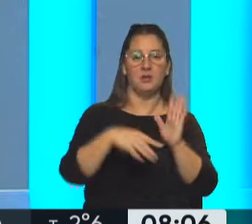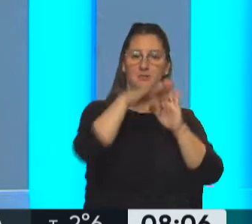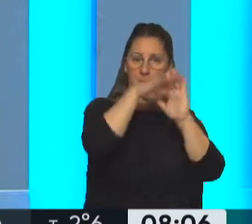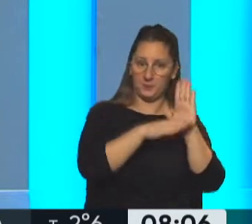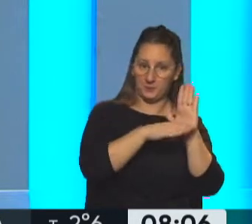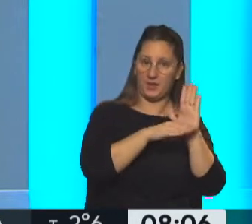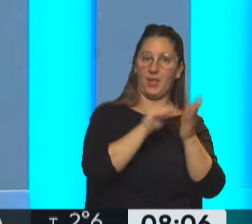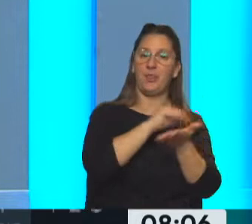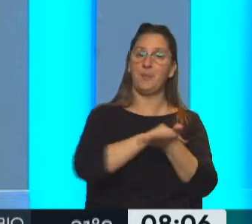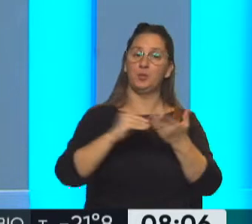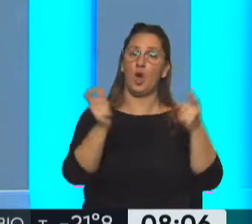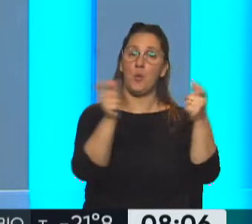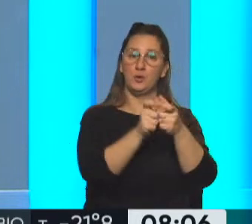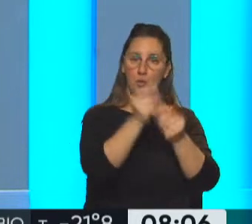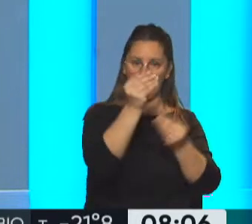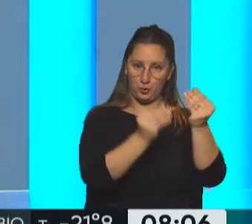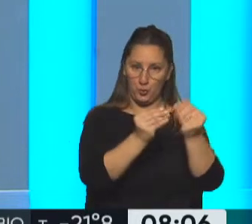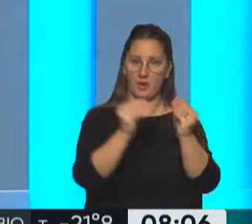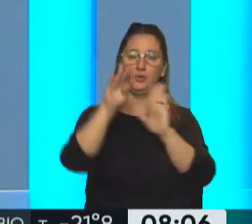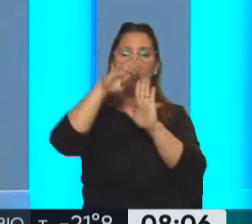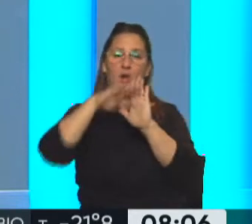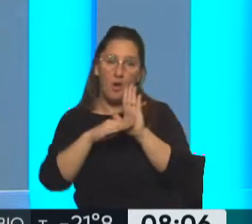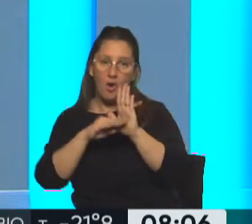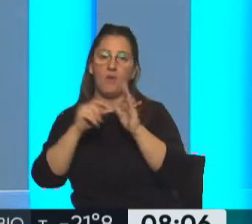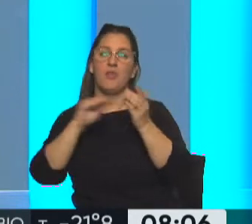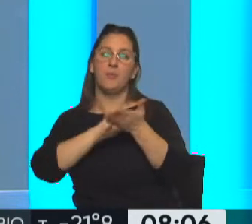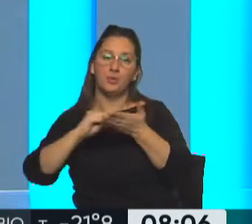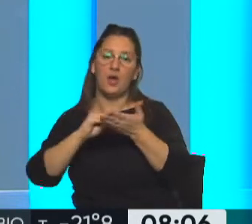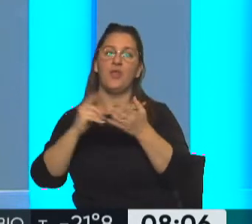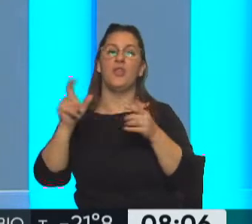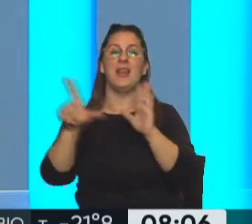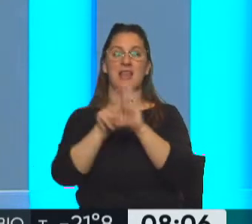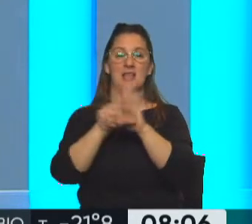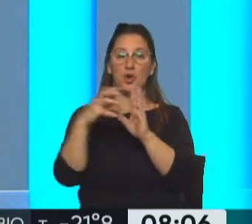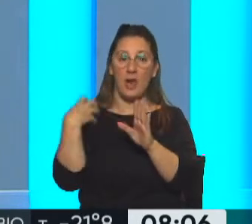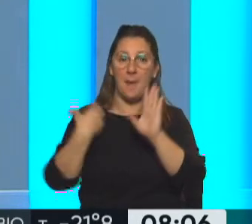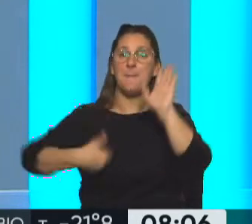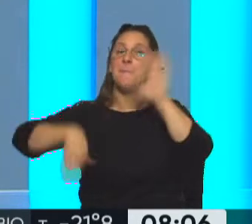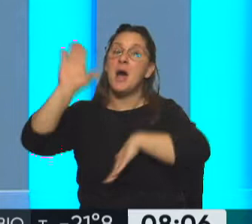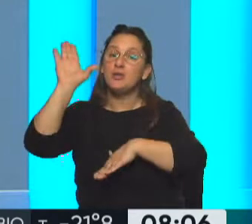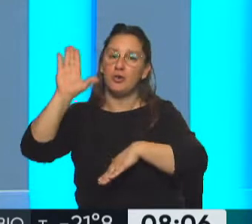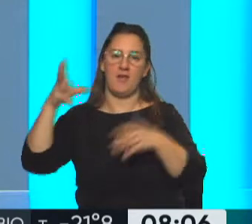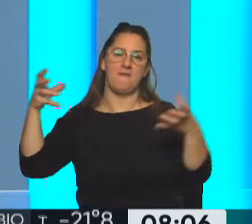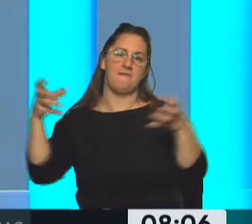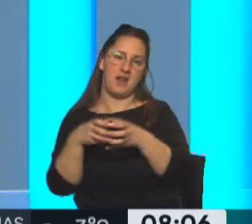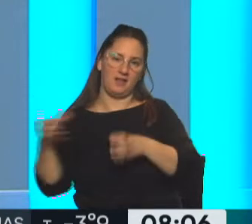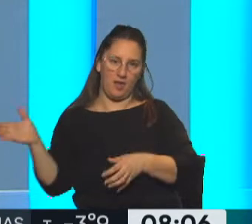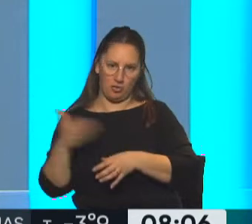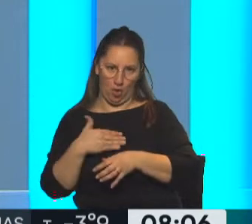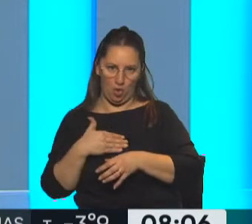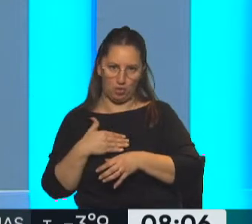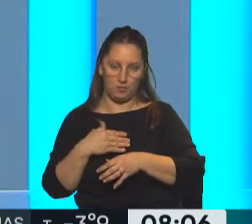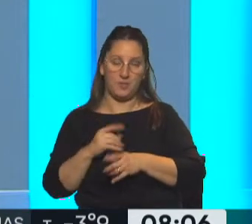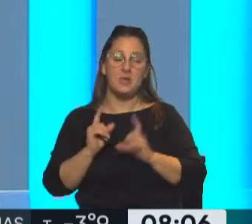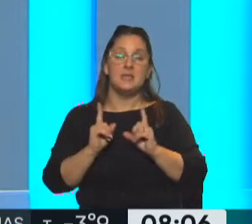diputados que conforman la Comisión de Presupuestos, los que conforman la Comisión de Legislación General, mayoría del dictamen va a tener el frente de todos. Ahora,